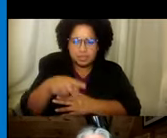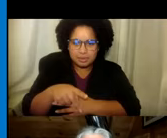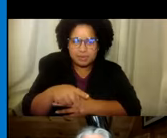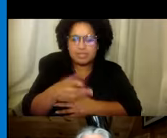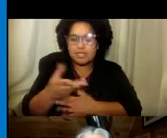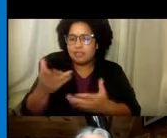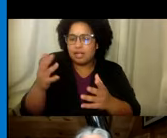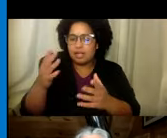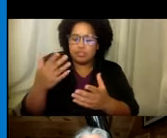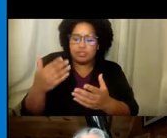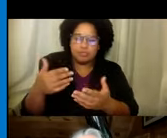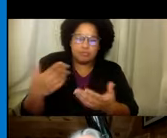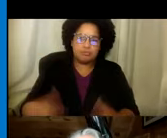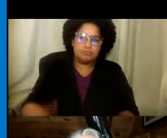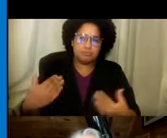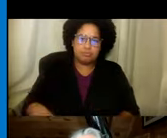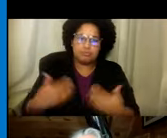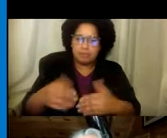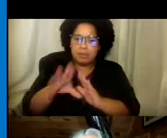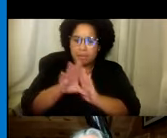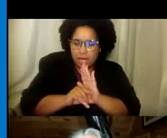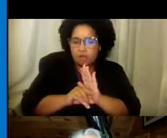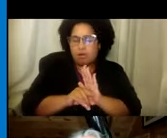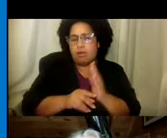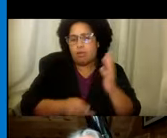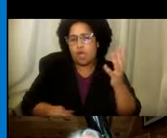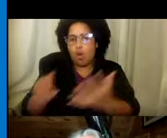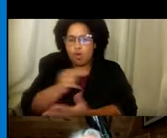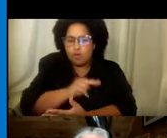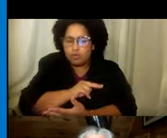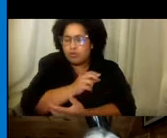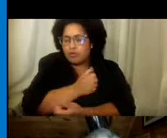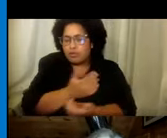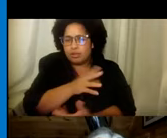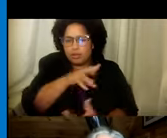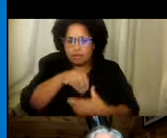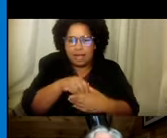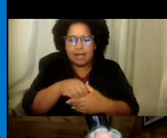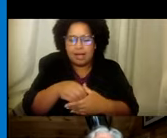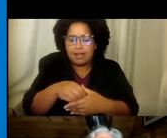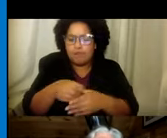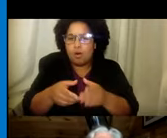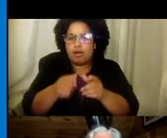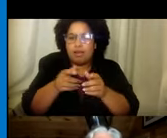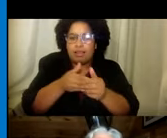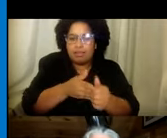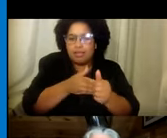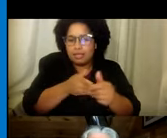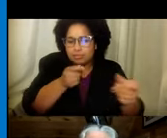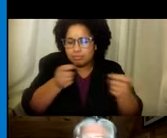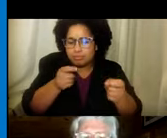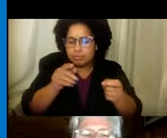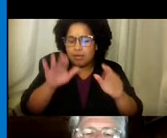No puedo. Cantar los elogios. De los DCP. Así como John. Pero John. Muchísimas gracias.